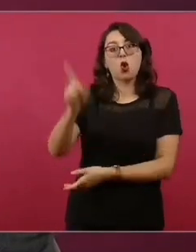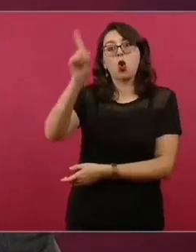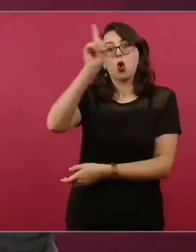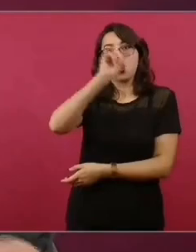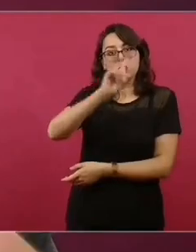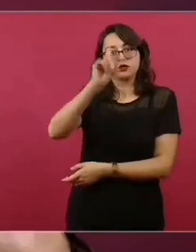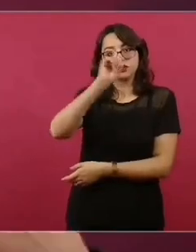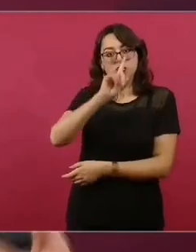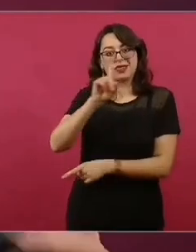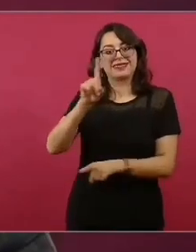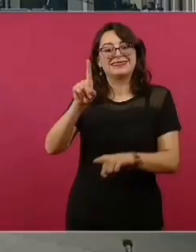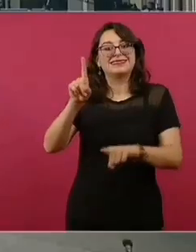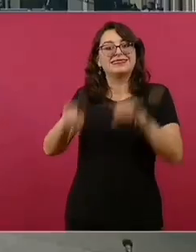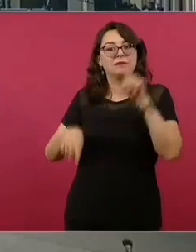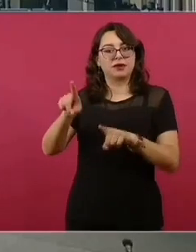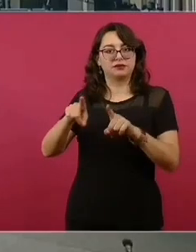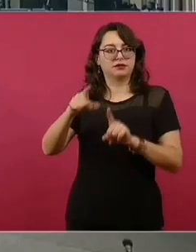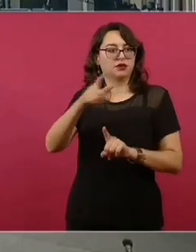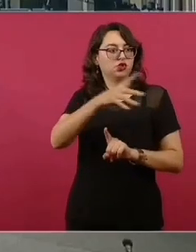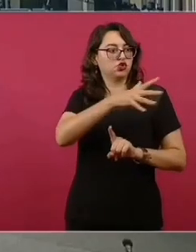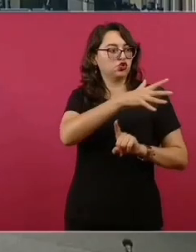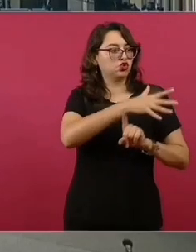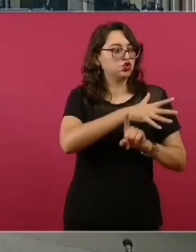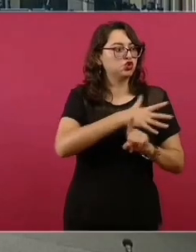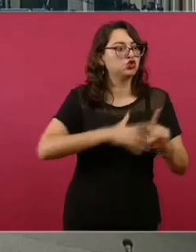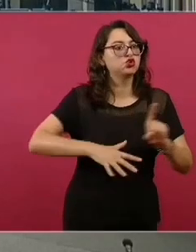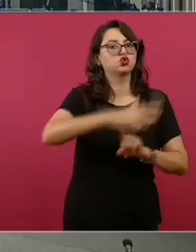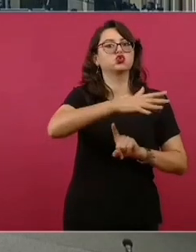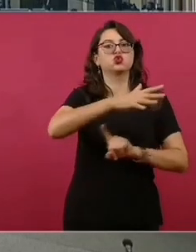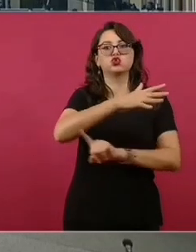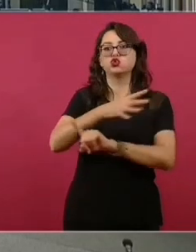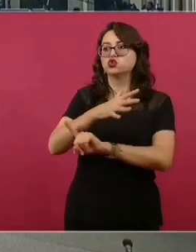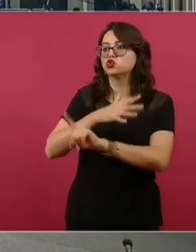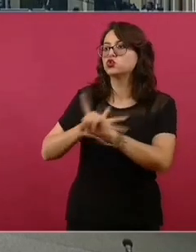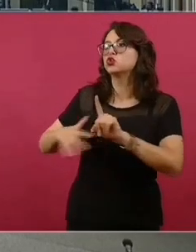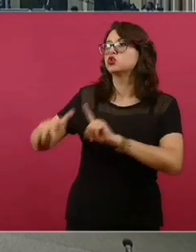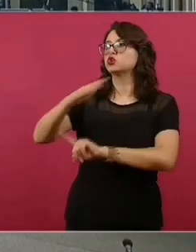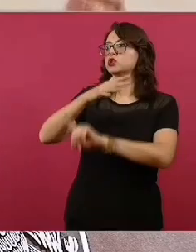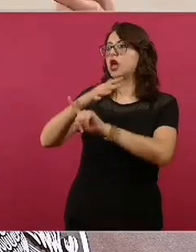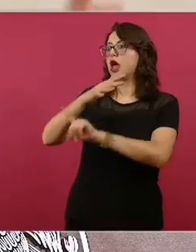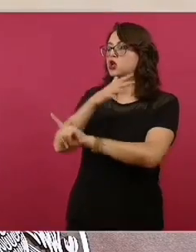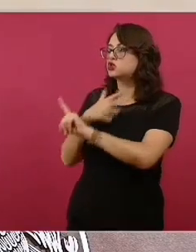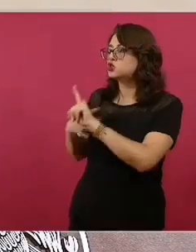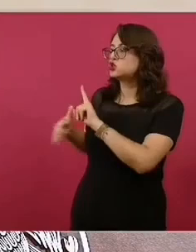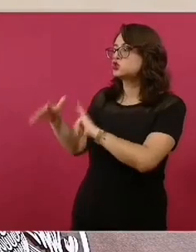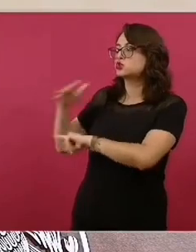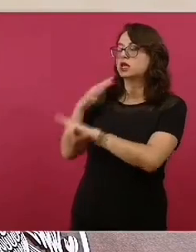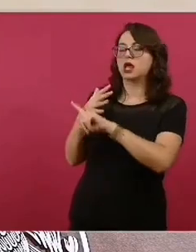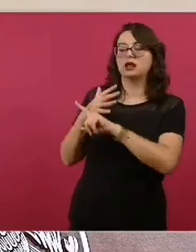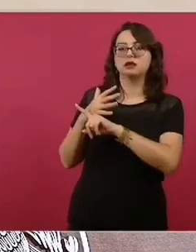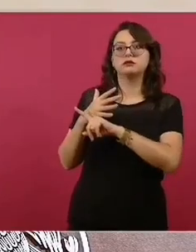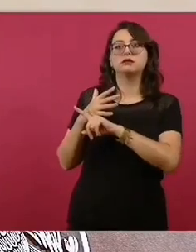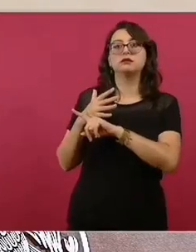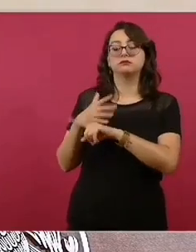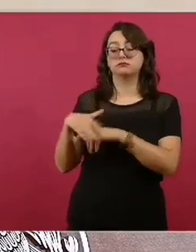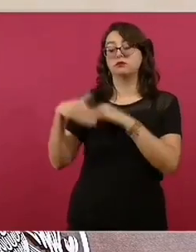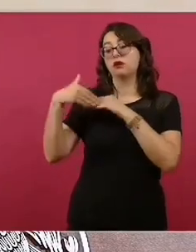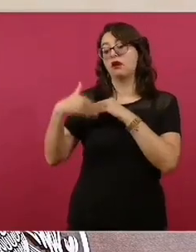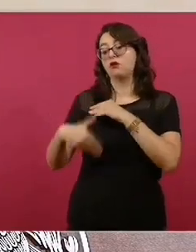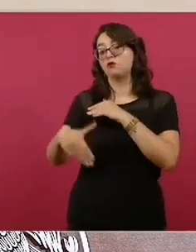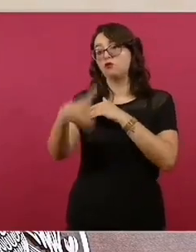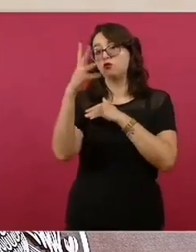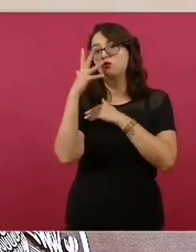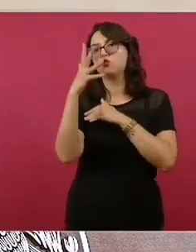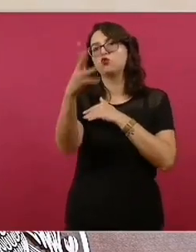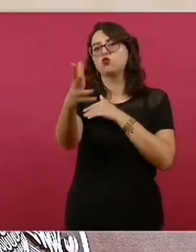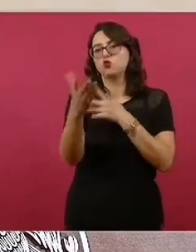realidad que socialmente vivimos con el COVID y de lo que se anticipa podría seguir ocurriendo con esta enfermedad